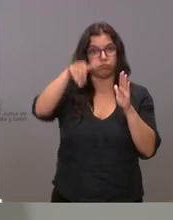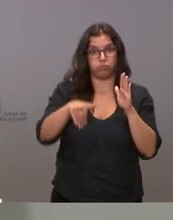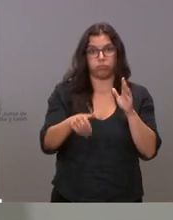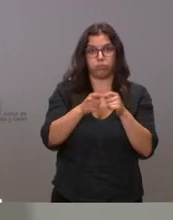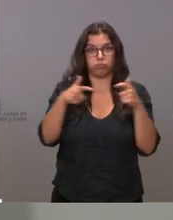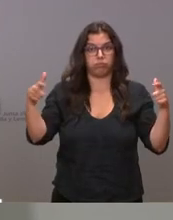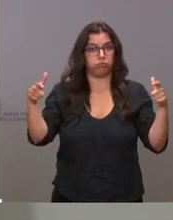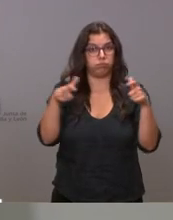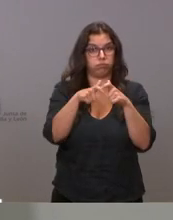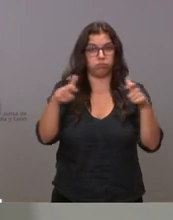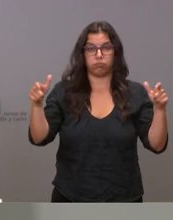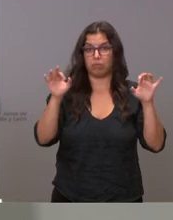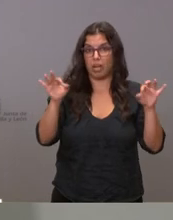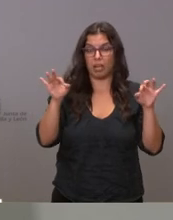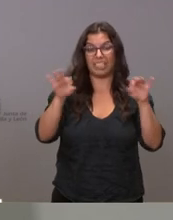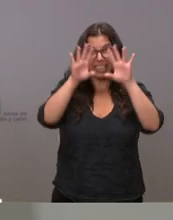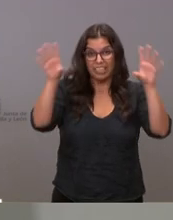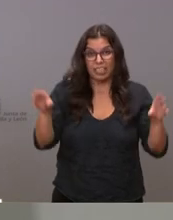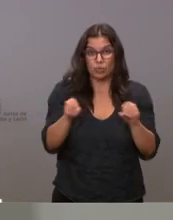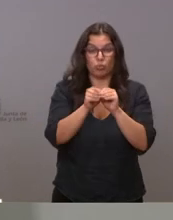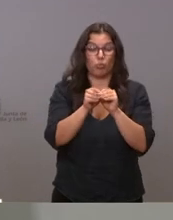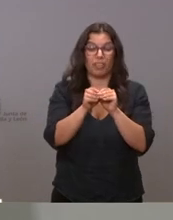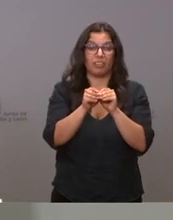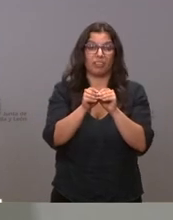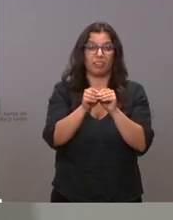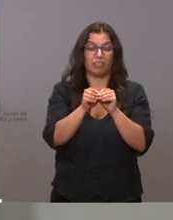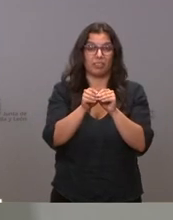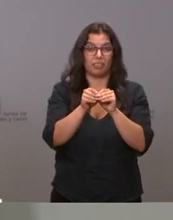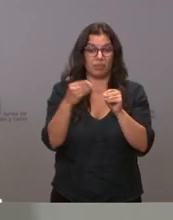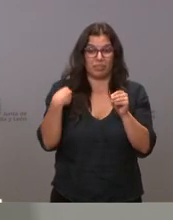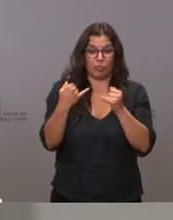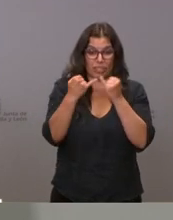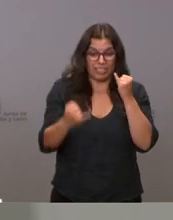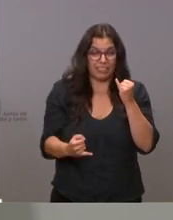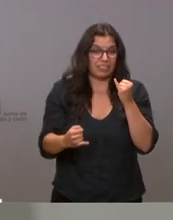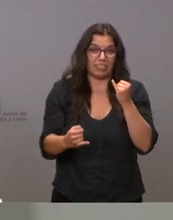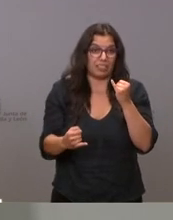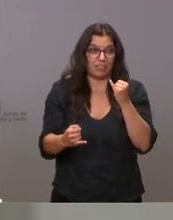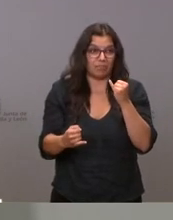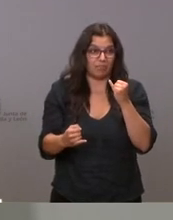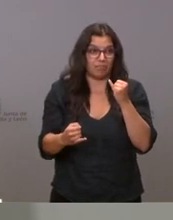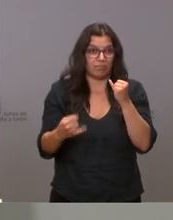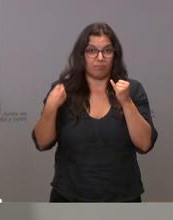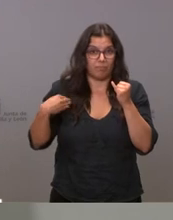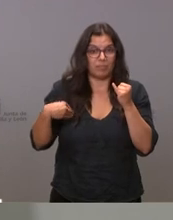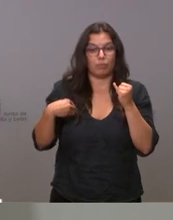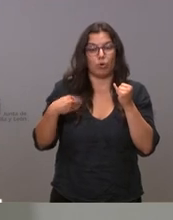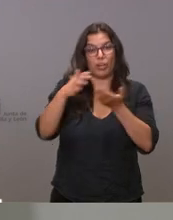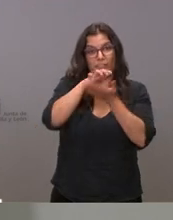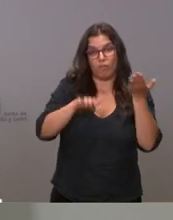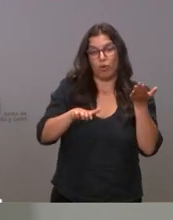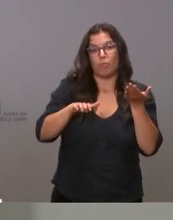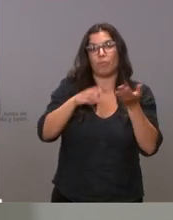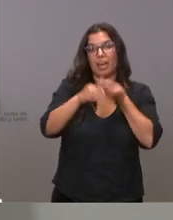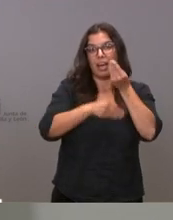el resumen insisto de de la crisis es el resumen que publica el Carlos III de